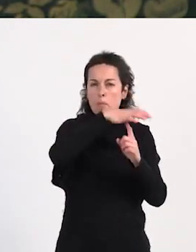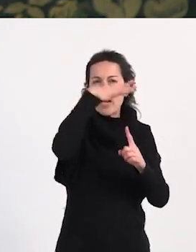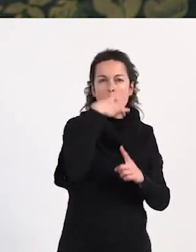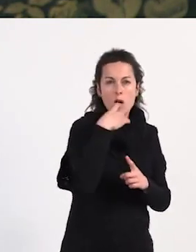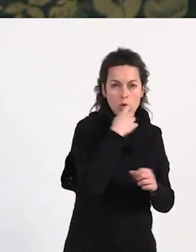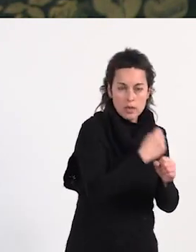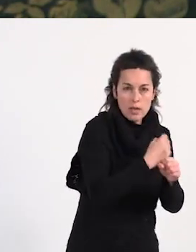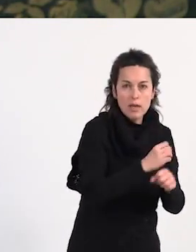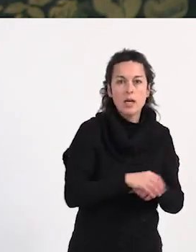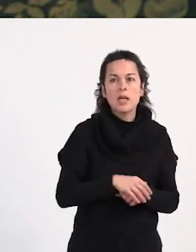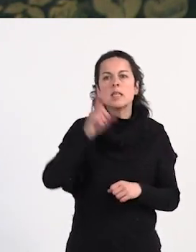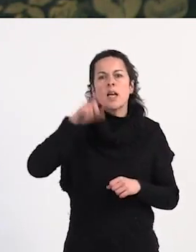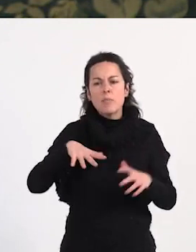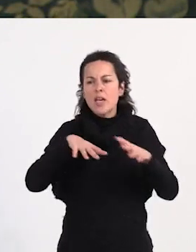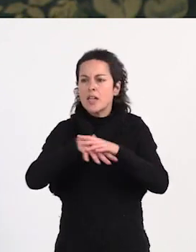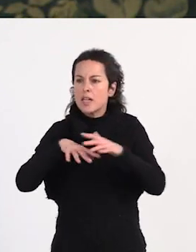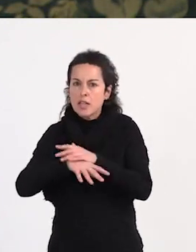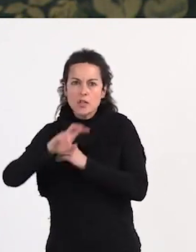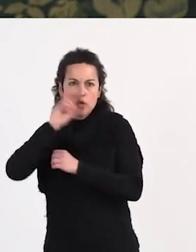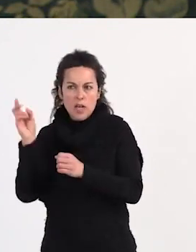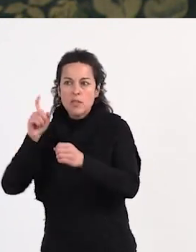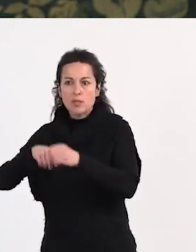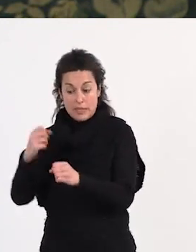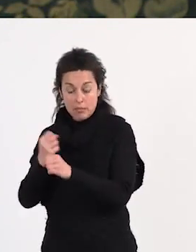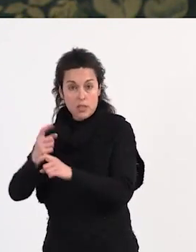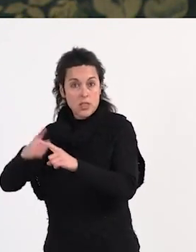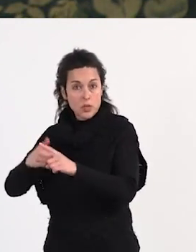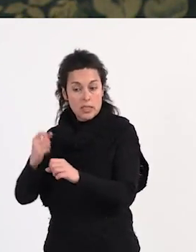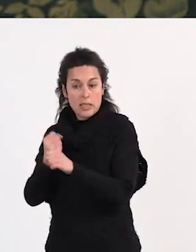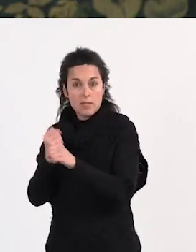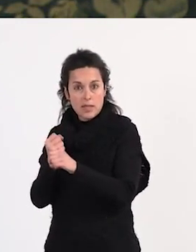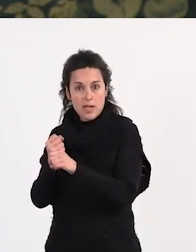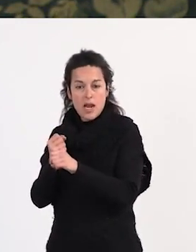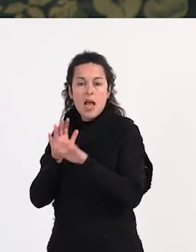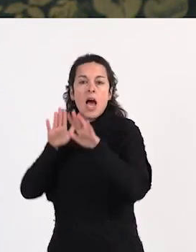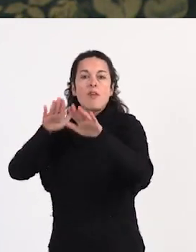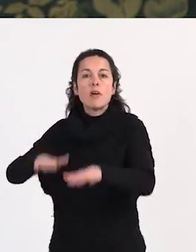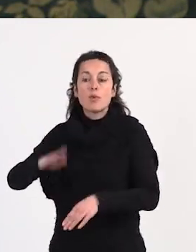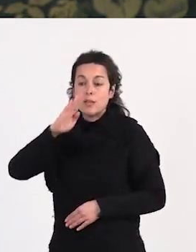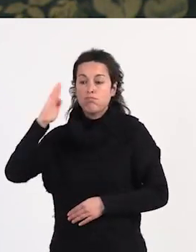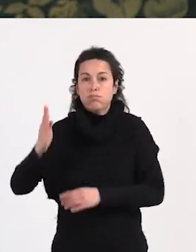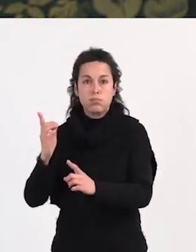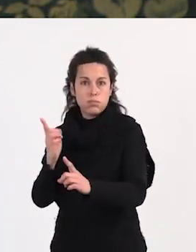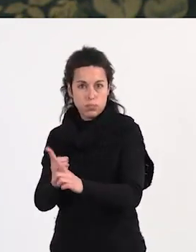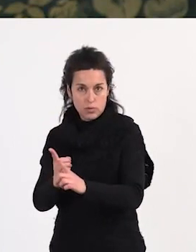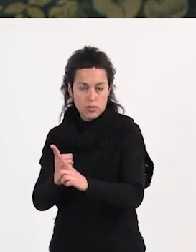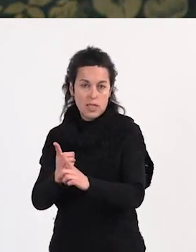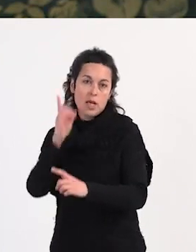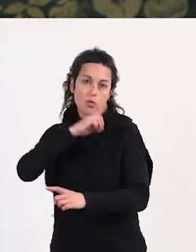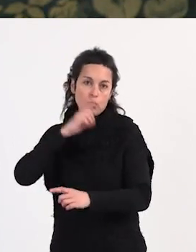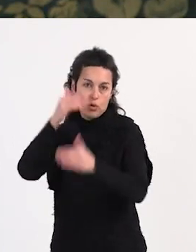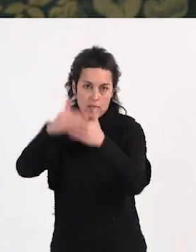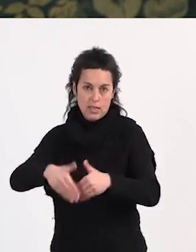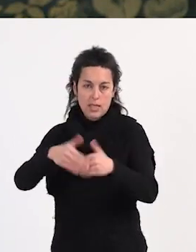también forma parte de otras redes de trabajadoras sexuales que trabajan a favor de la despenalización de la prostitución de calle.